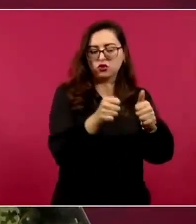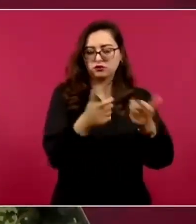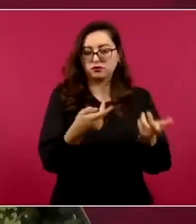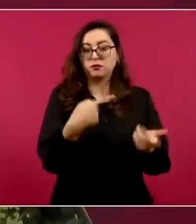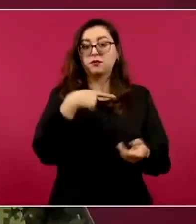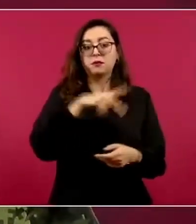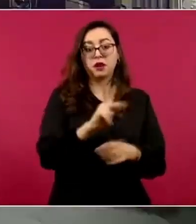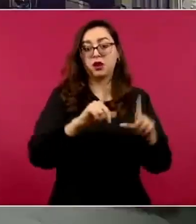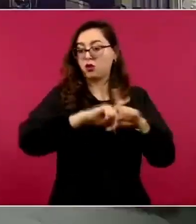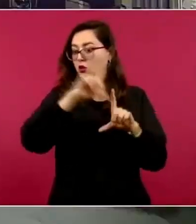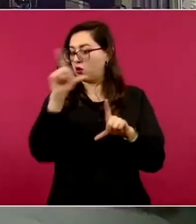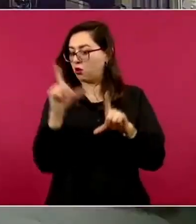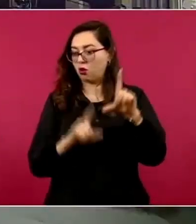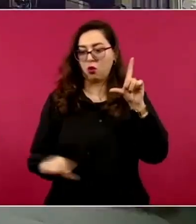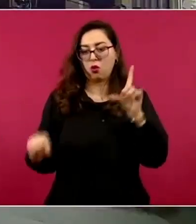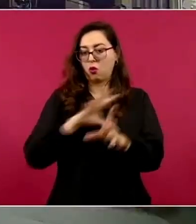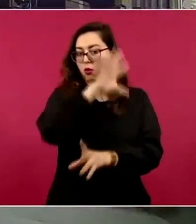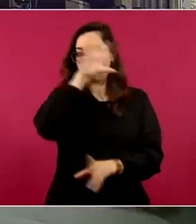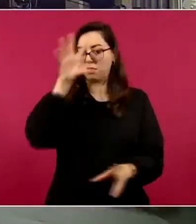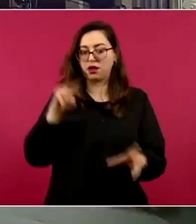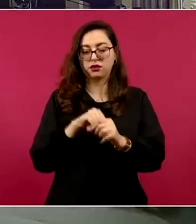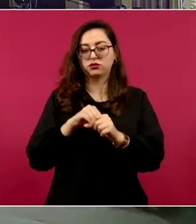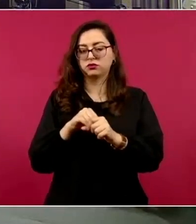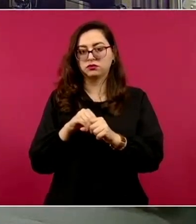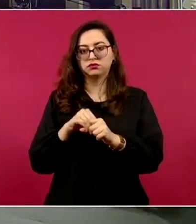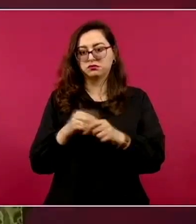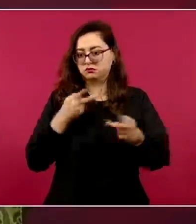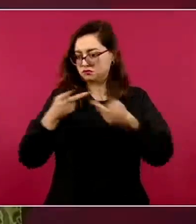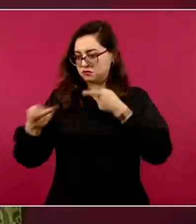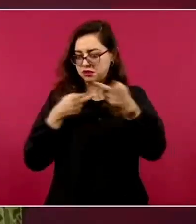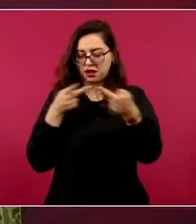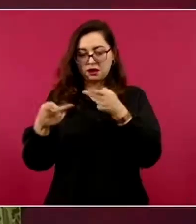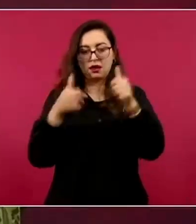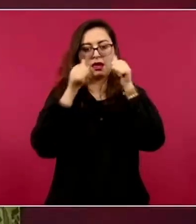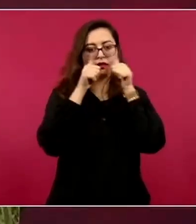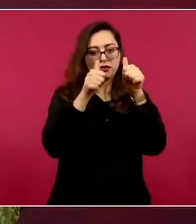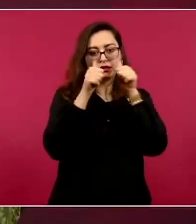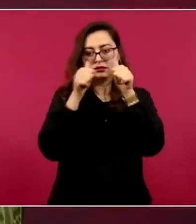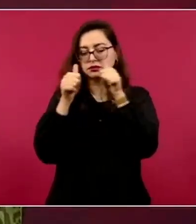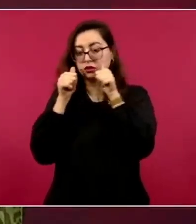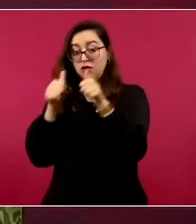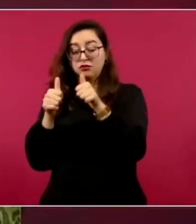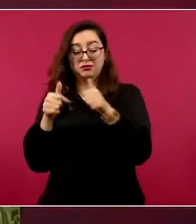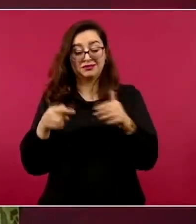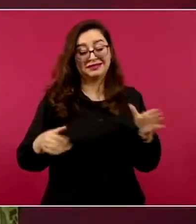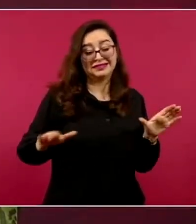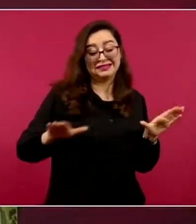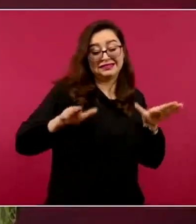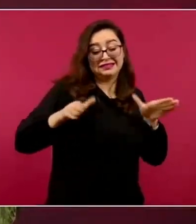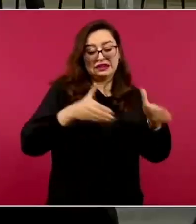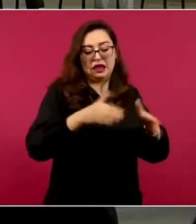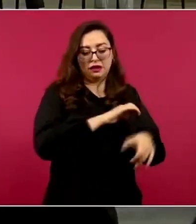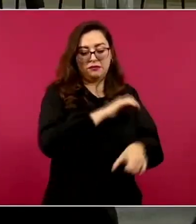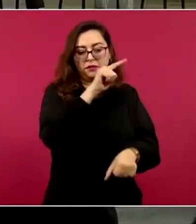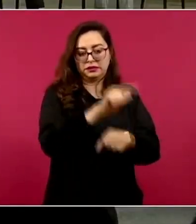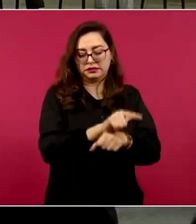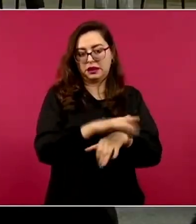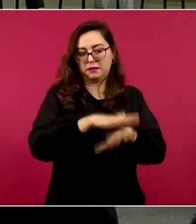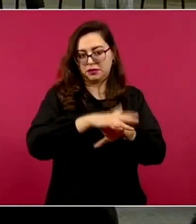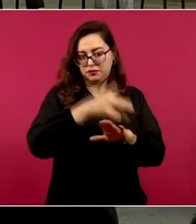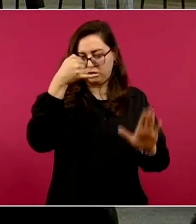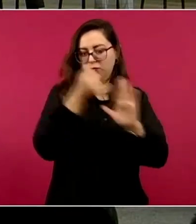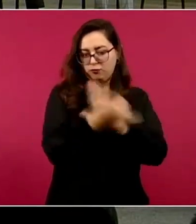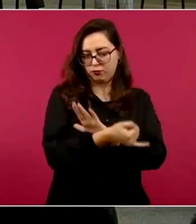perdemos de vista nada de lo que pasa en el país. El señor presidente nos reúne